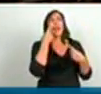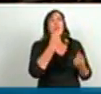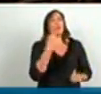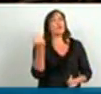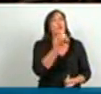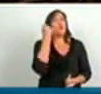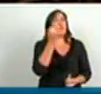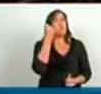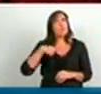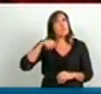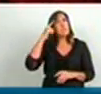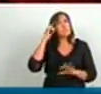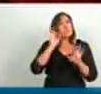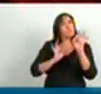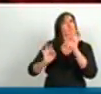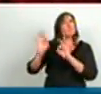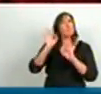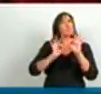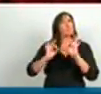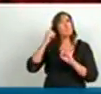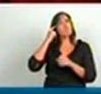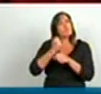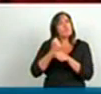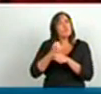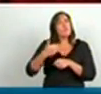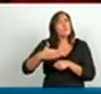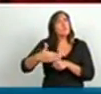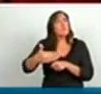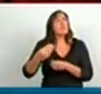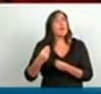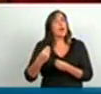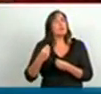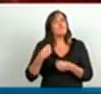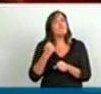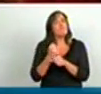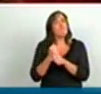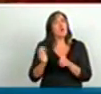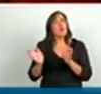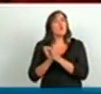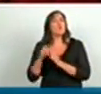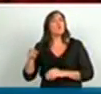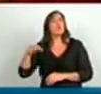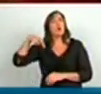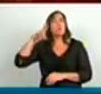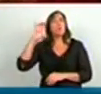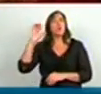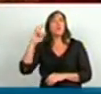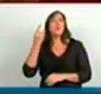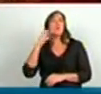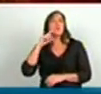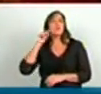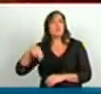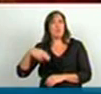Hemos estado ideando, además de todas las acciones, una serie de acciones conjuntamente con la Procuración del Estado,